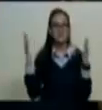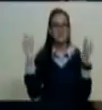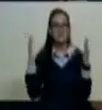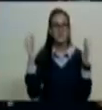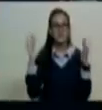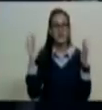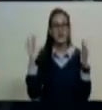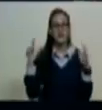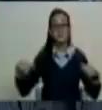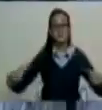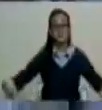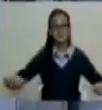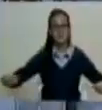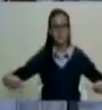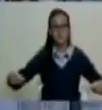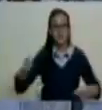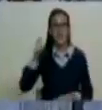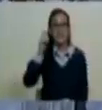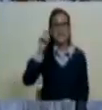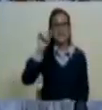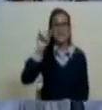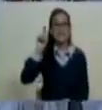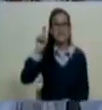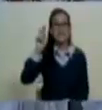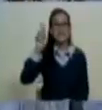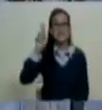Y Tirza Martínez. Aplausos.